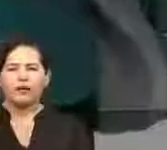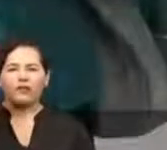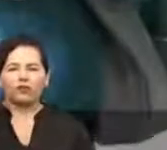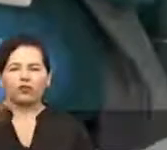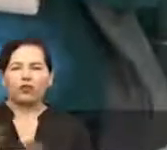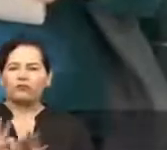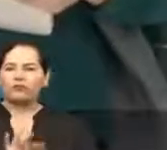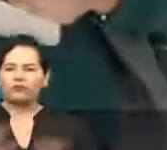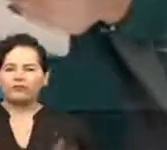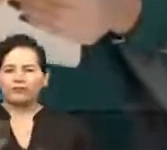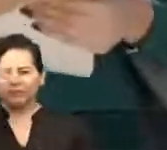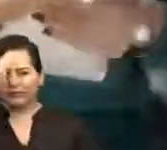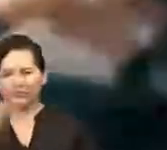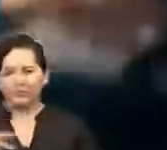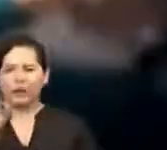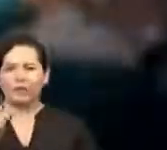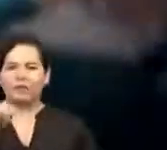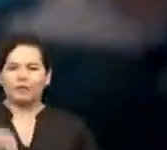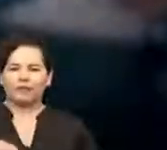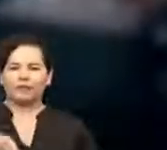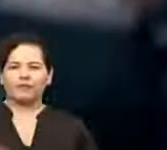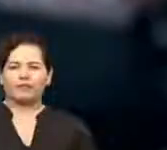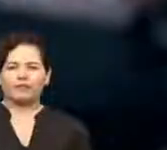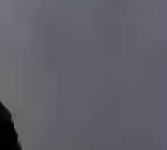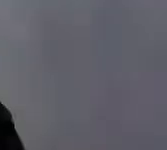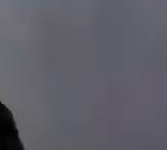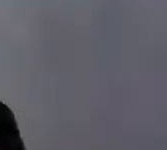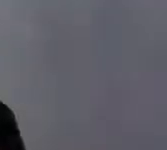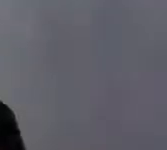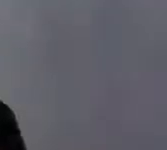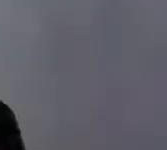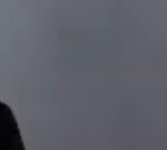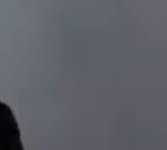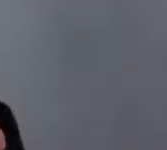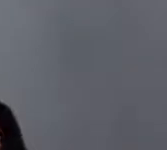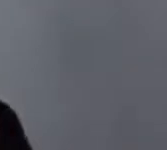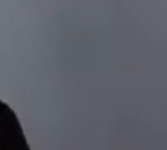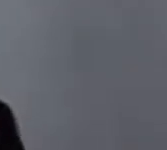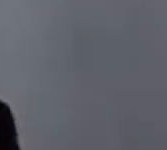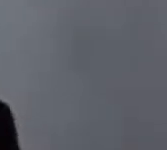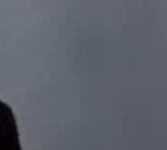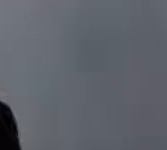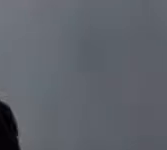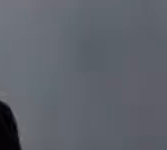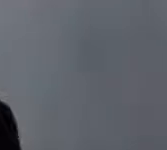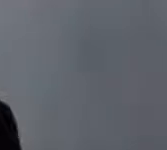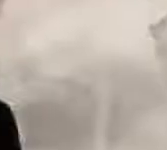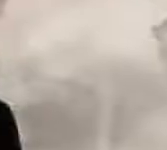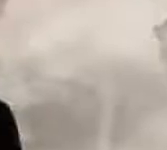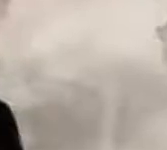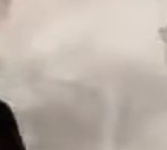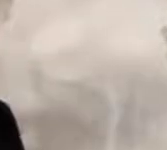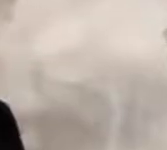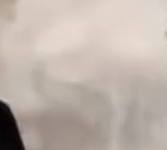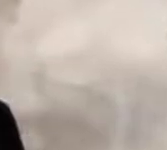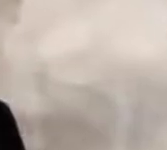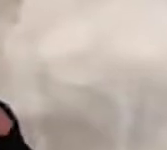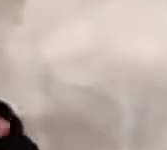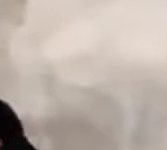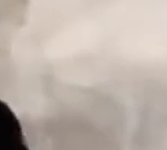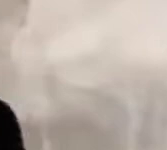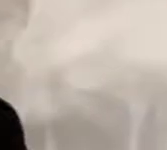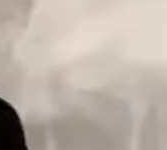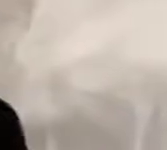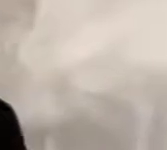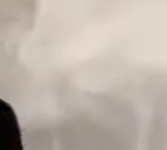el futuro. Únete a Acción por México. Partido Acción Nacional. Hashtag, paremos el calentamiento global. Hashtag,